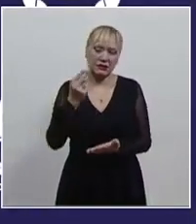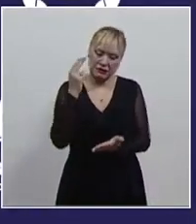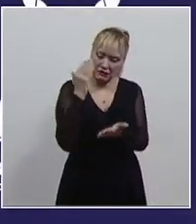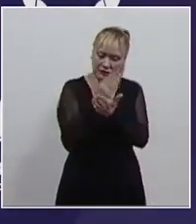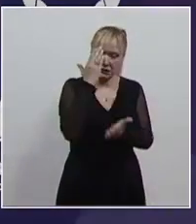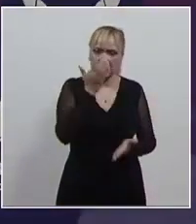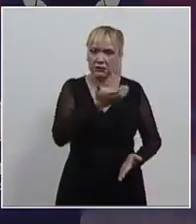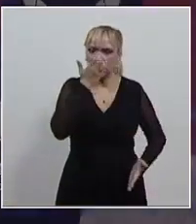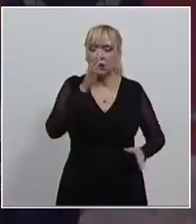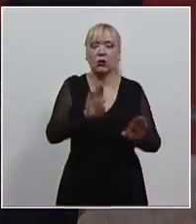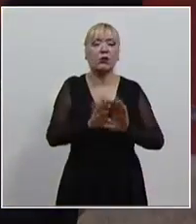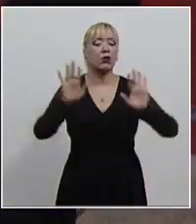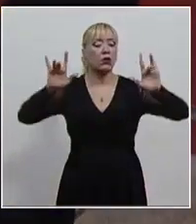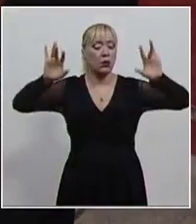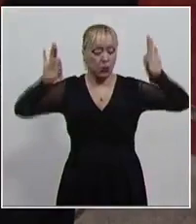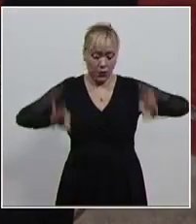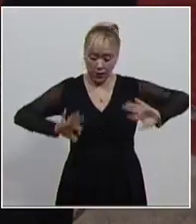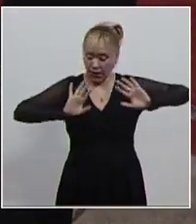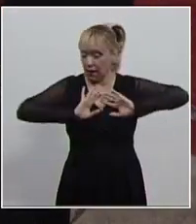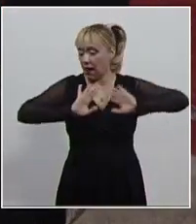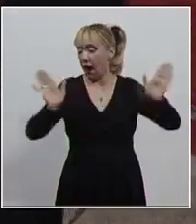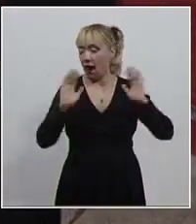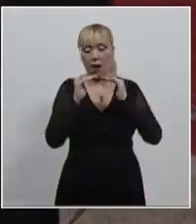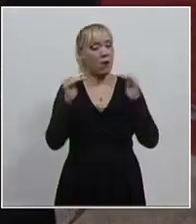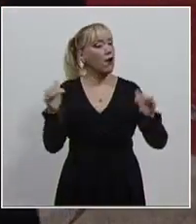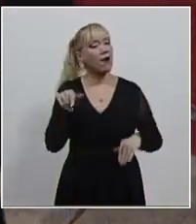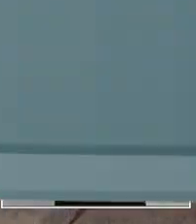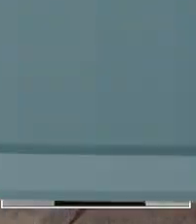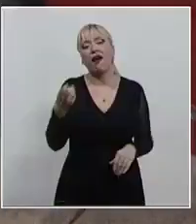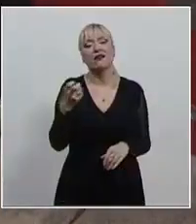través de cuotas como se alcanzará la igualdad sustantiva.